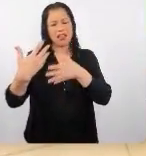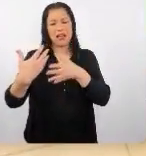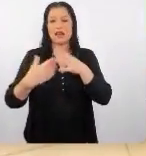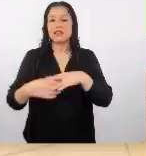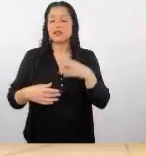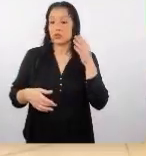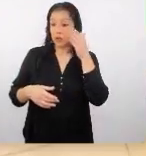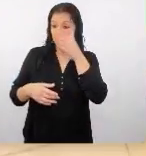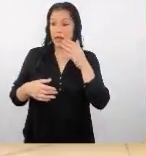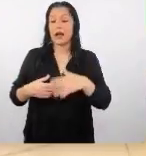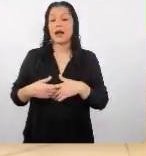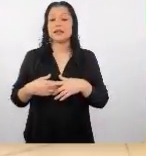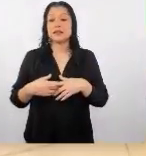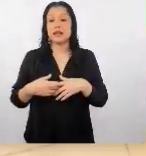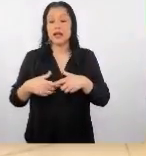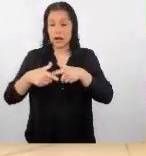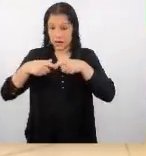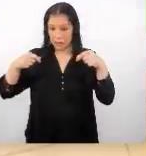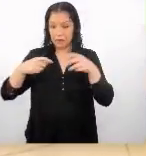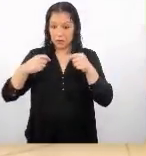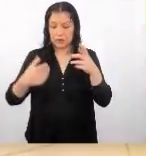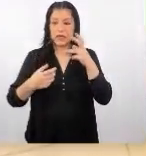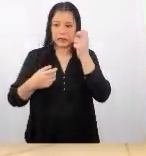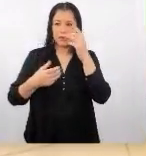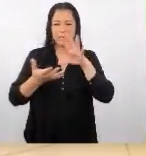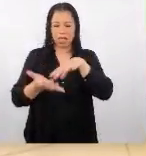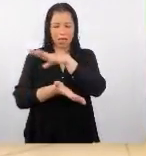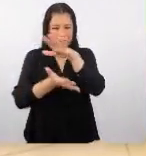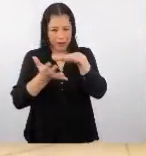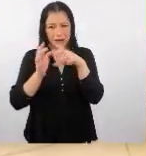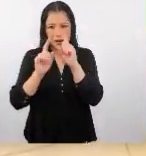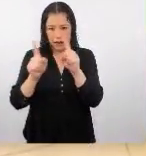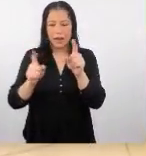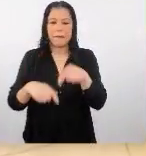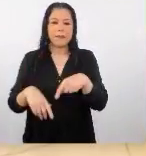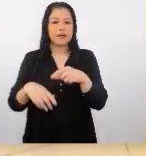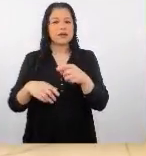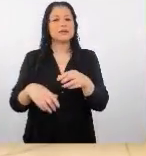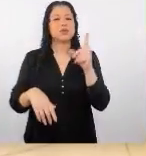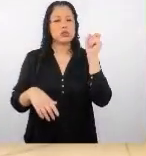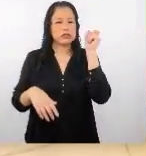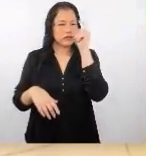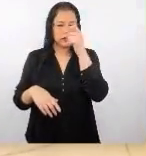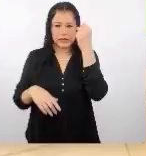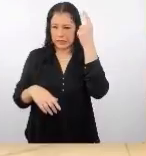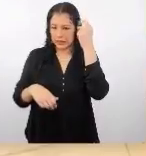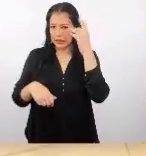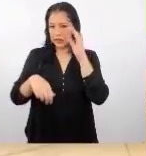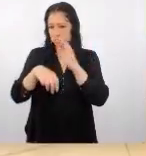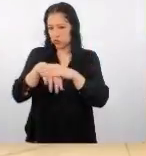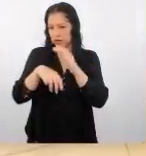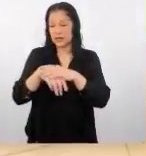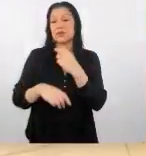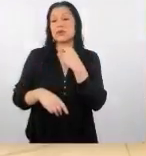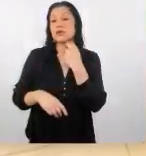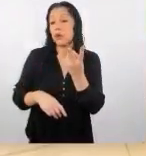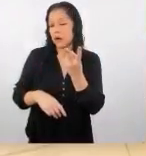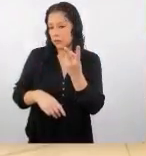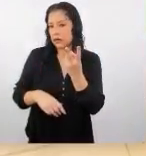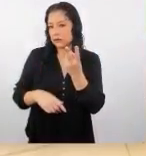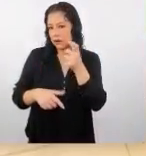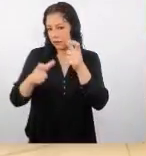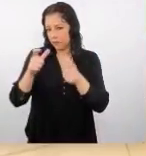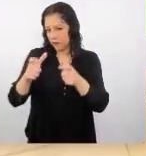entiende más o menos su inglés porque es una mezcla pero normalmente es muy difícil comprender su inglés de las